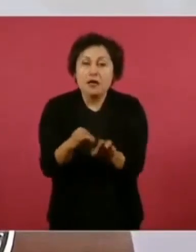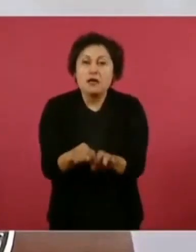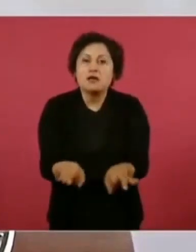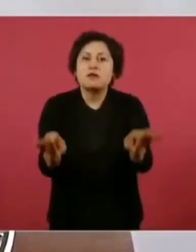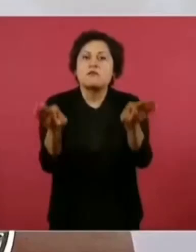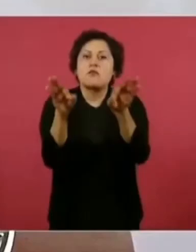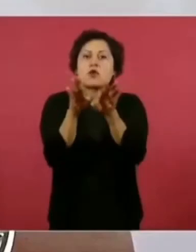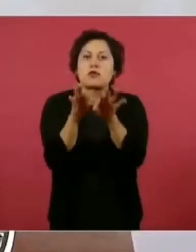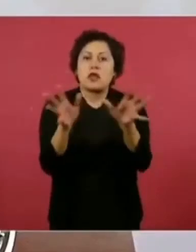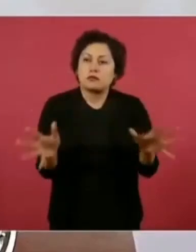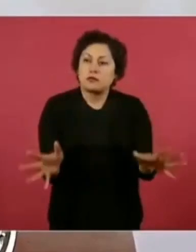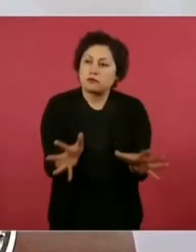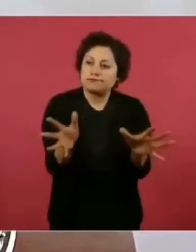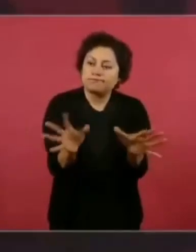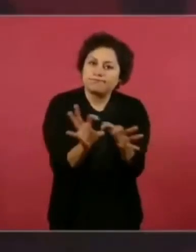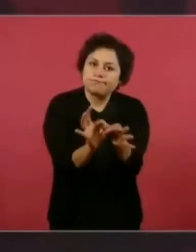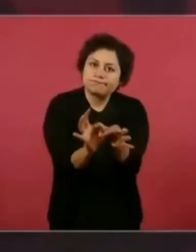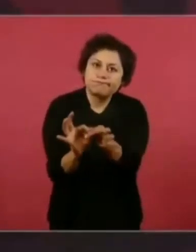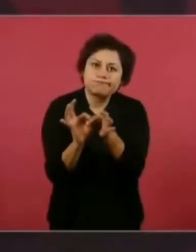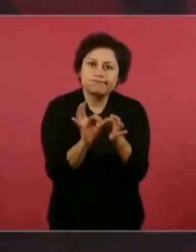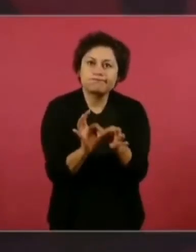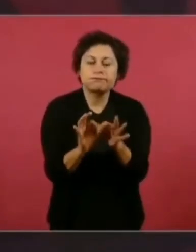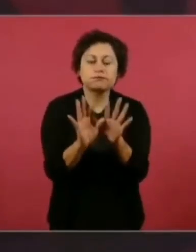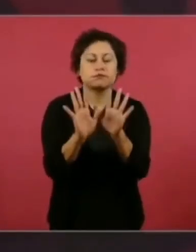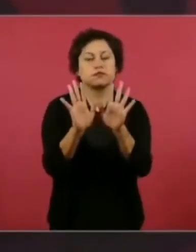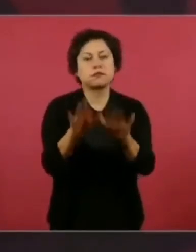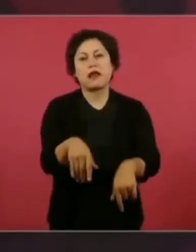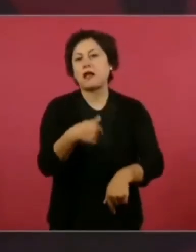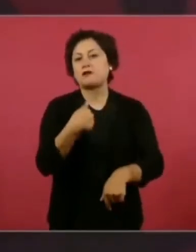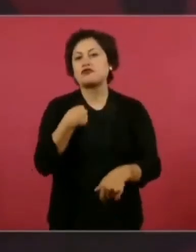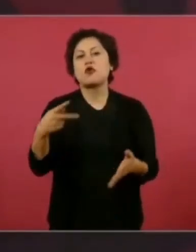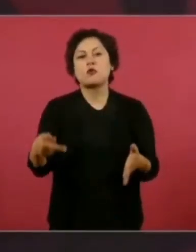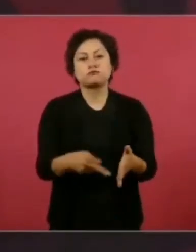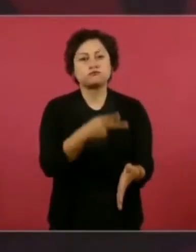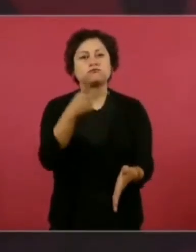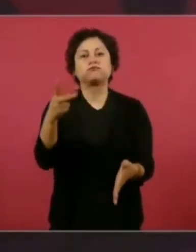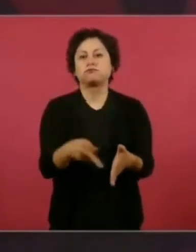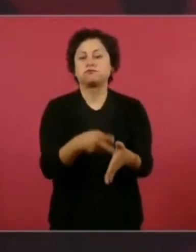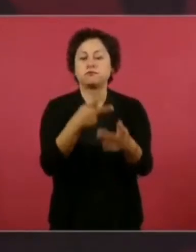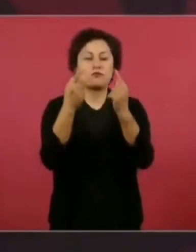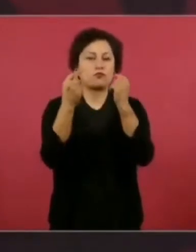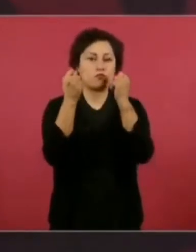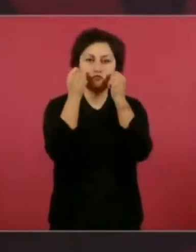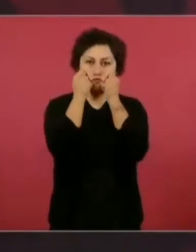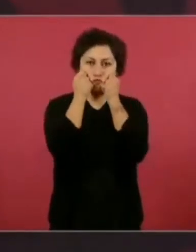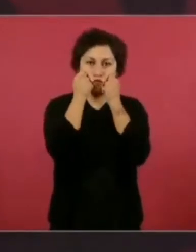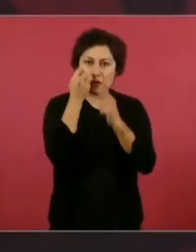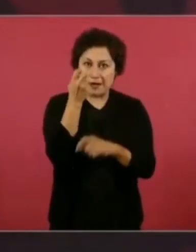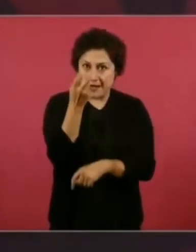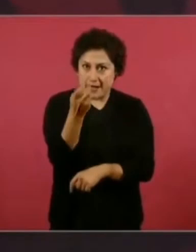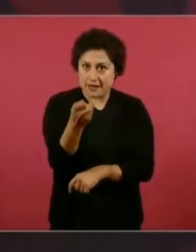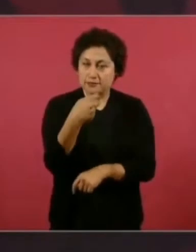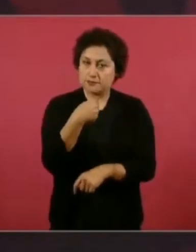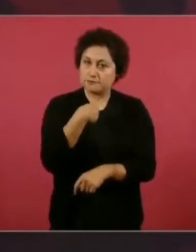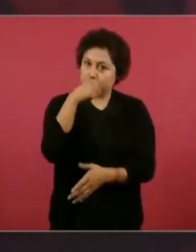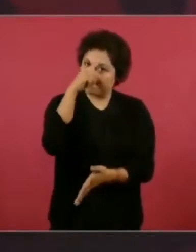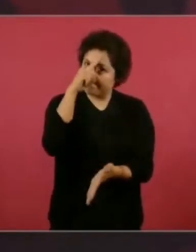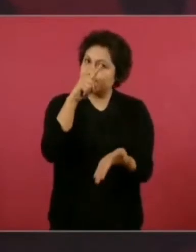disco rayado, lo considero importantísimo y lo tenemos que estar